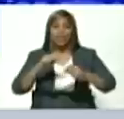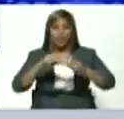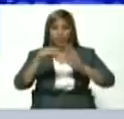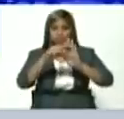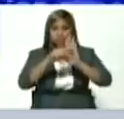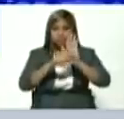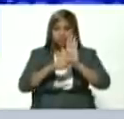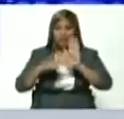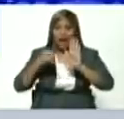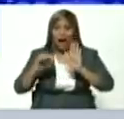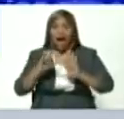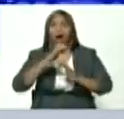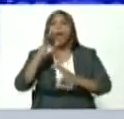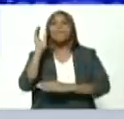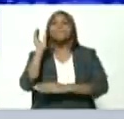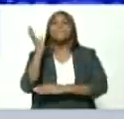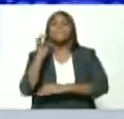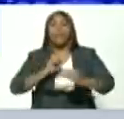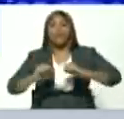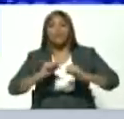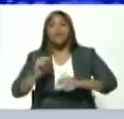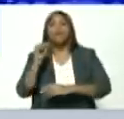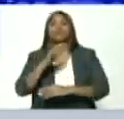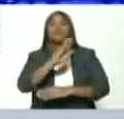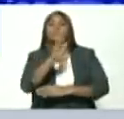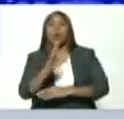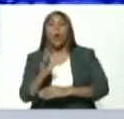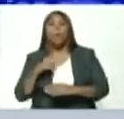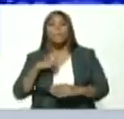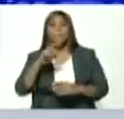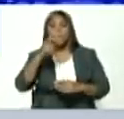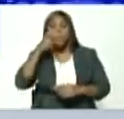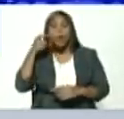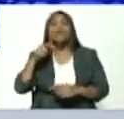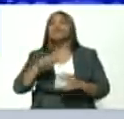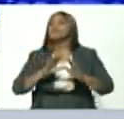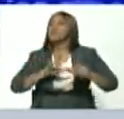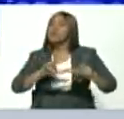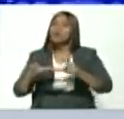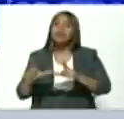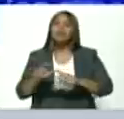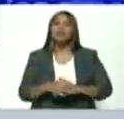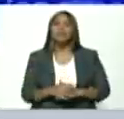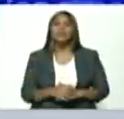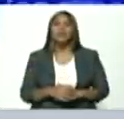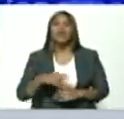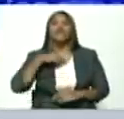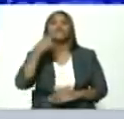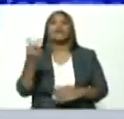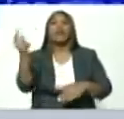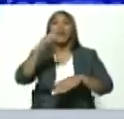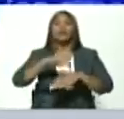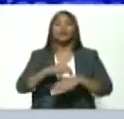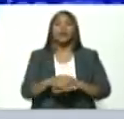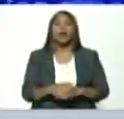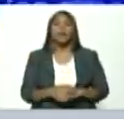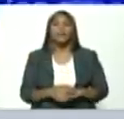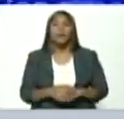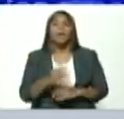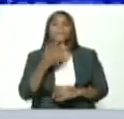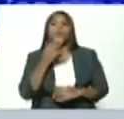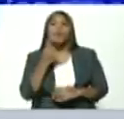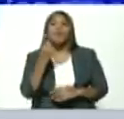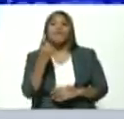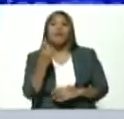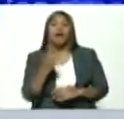congreso bicentenario de los pueblos hemos avanzado en eso con esa vocería nacional de modo que lo que falta